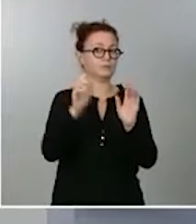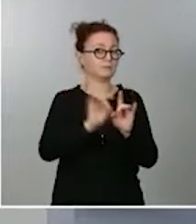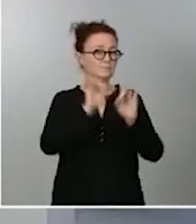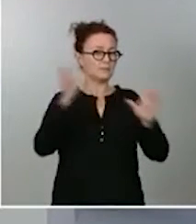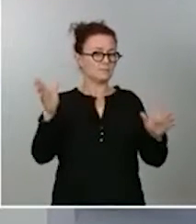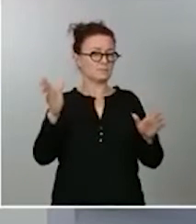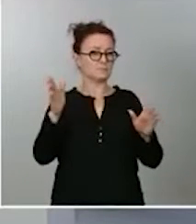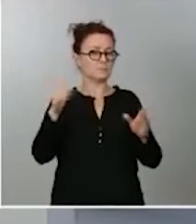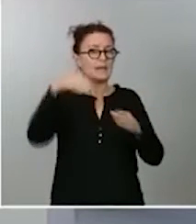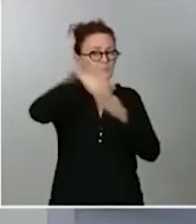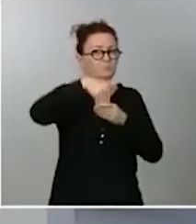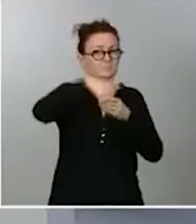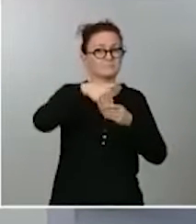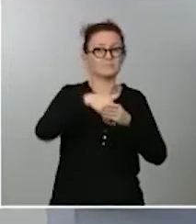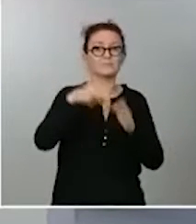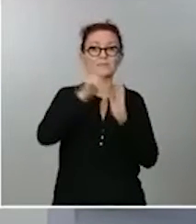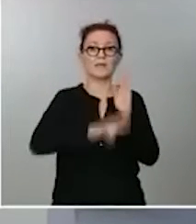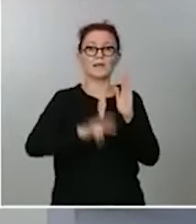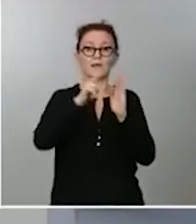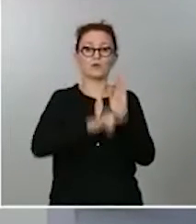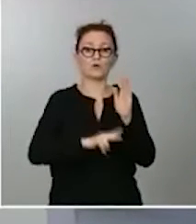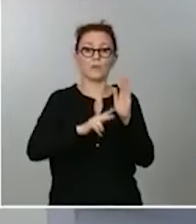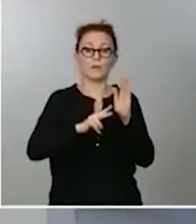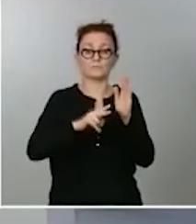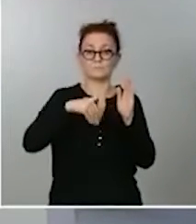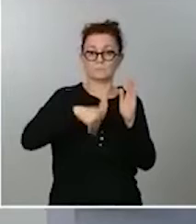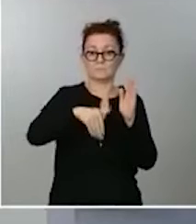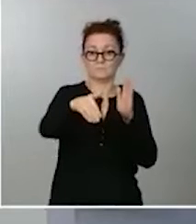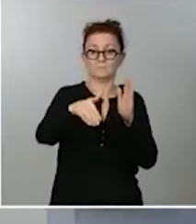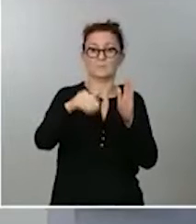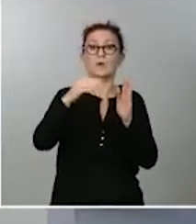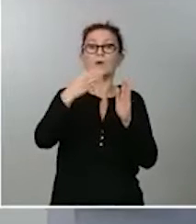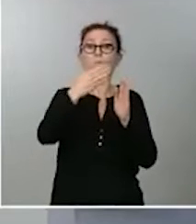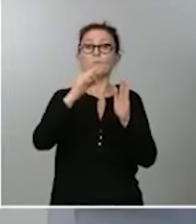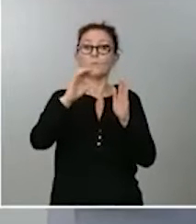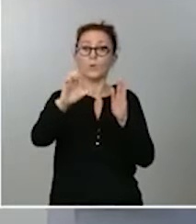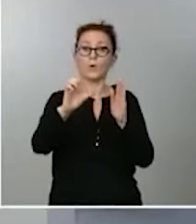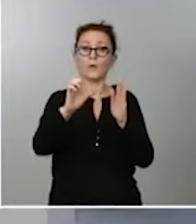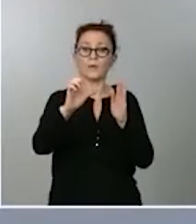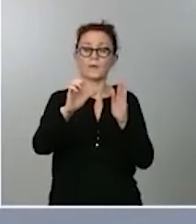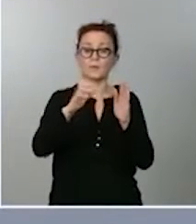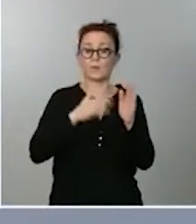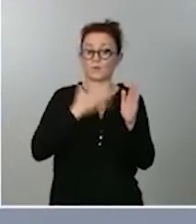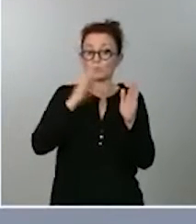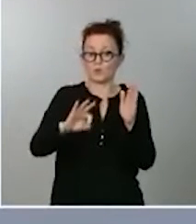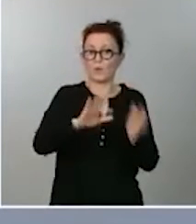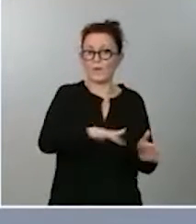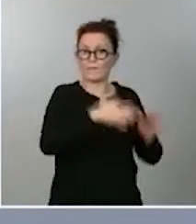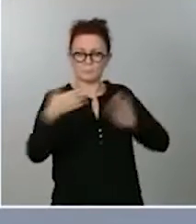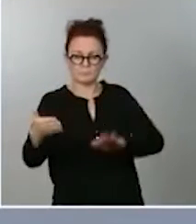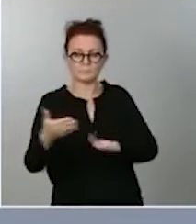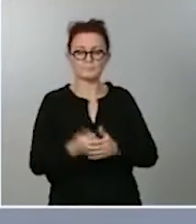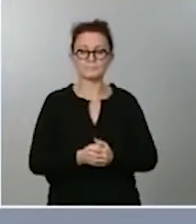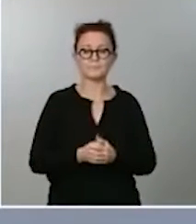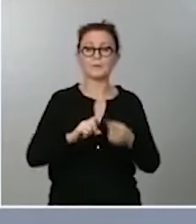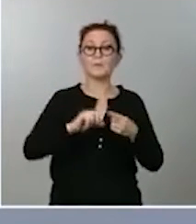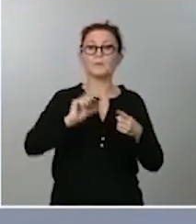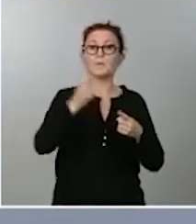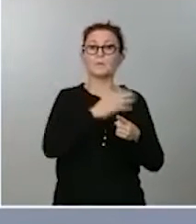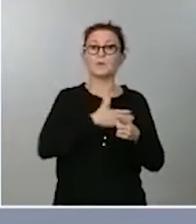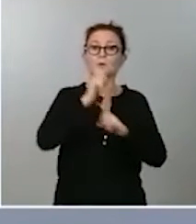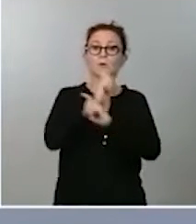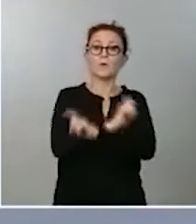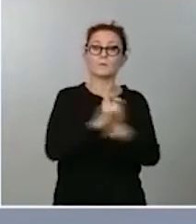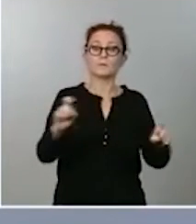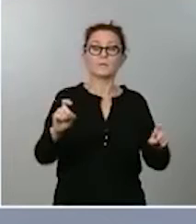la norma, que, naturalmente, estará disponible en el BOE en cuanto sea posible. En primer lugar, anunciar que se prohíbe